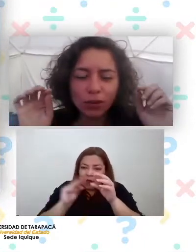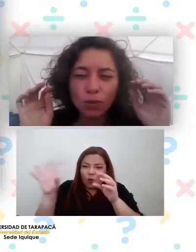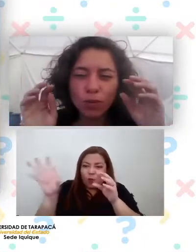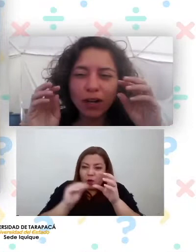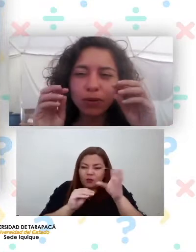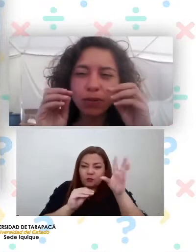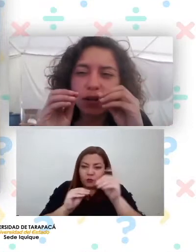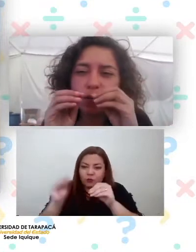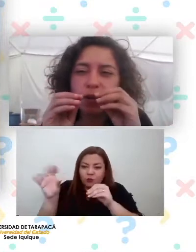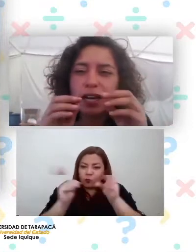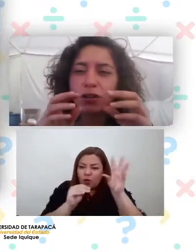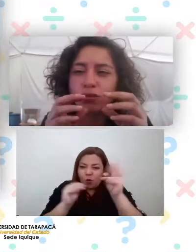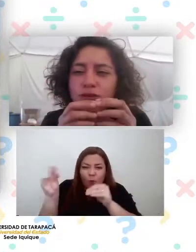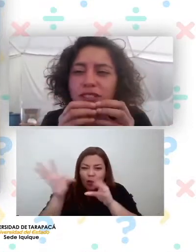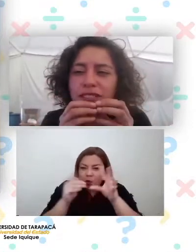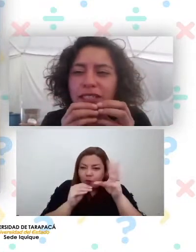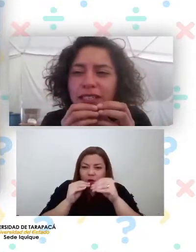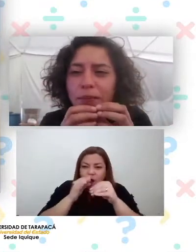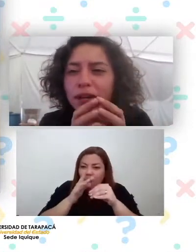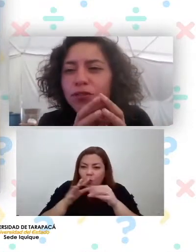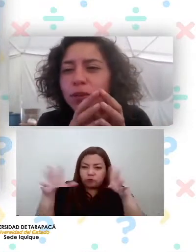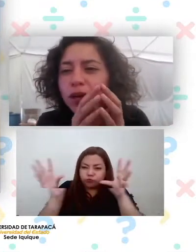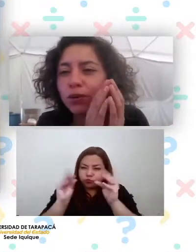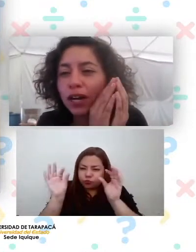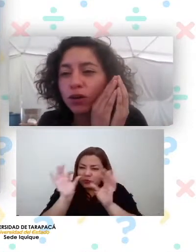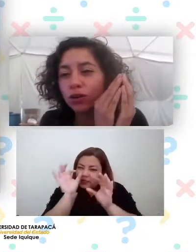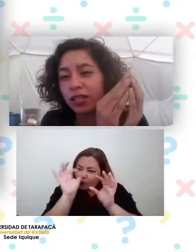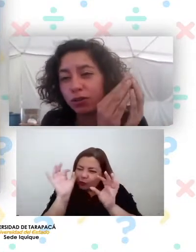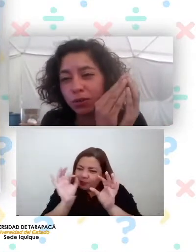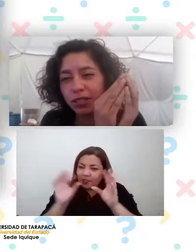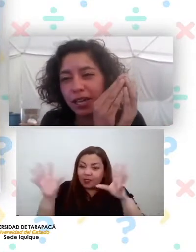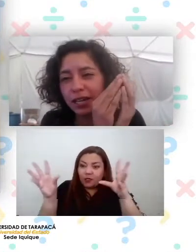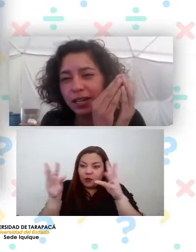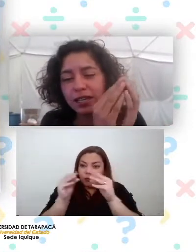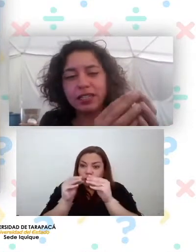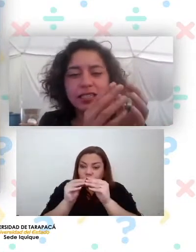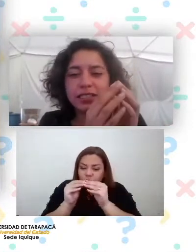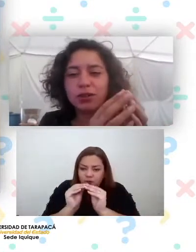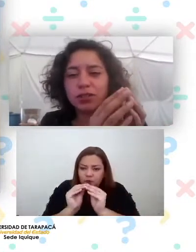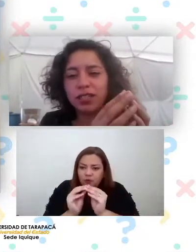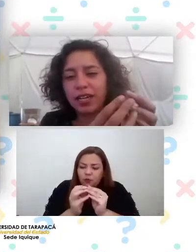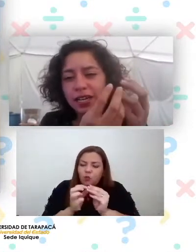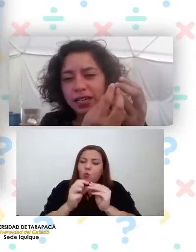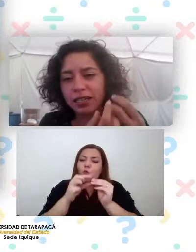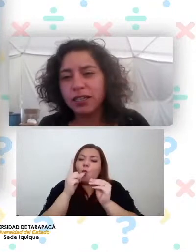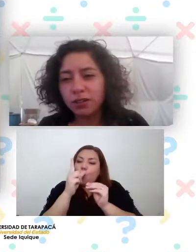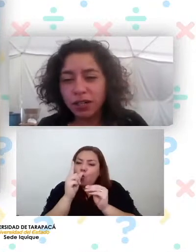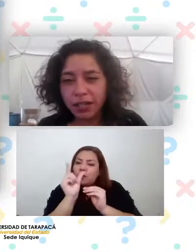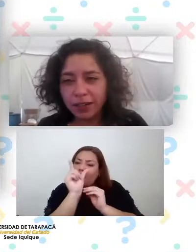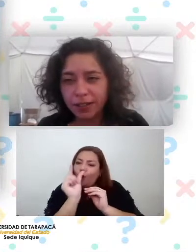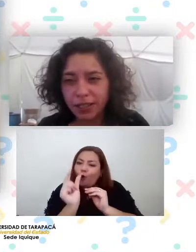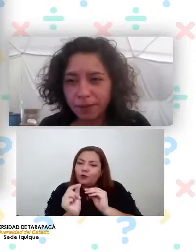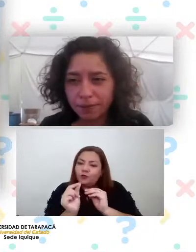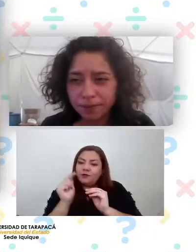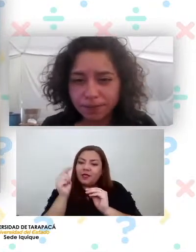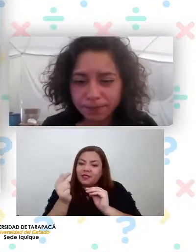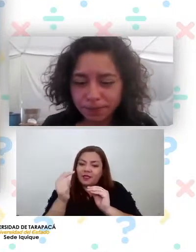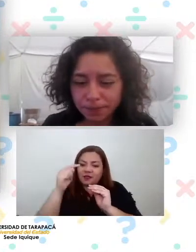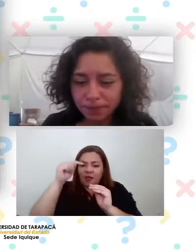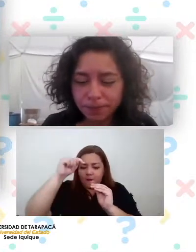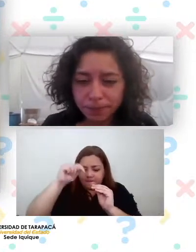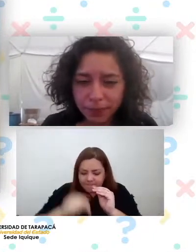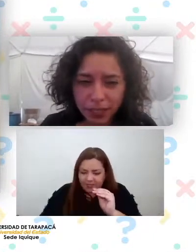entonces acumula, acumula, acumula, lo suficiente para formar una gota como tal, y esta gota cae con la gravedad.